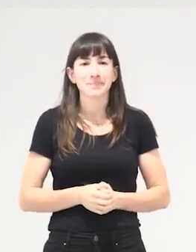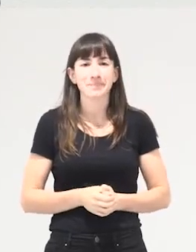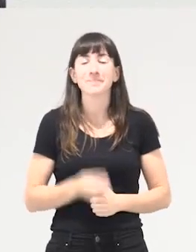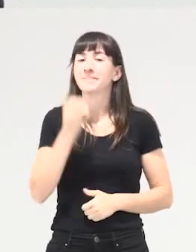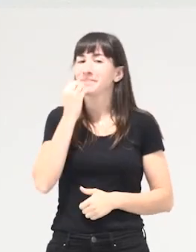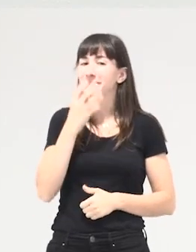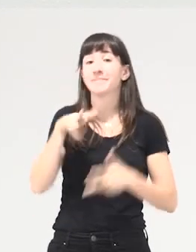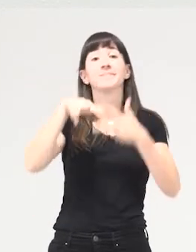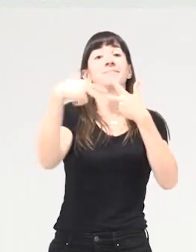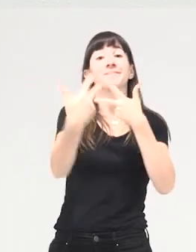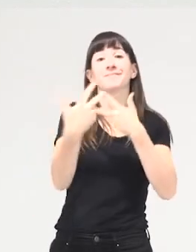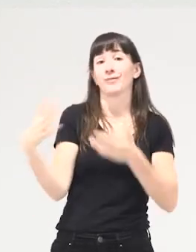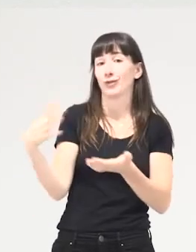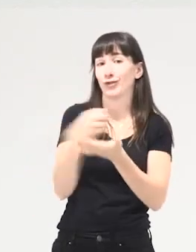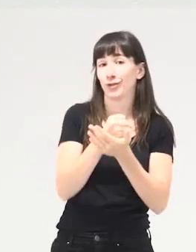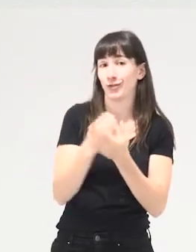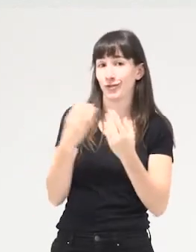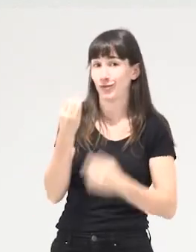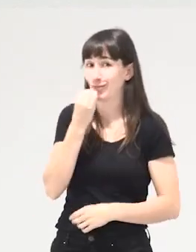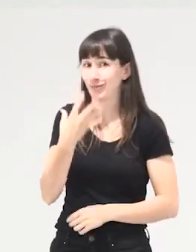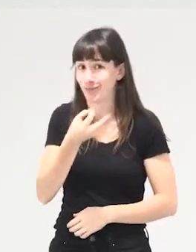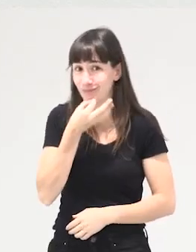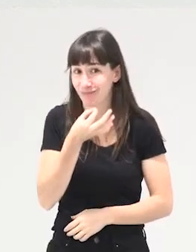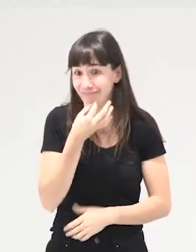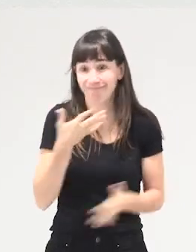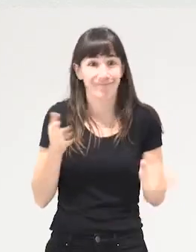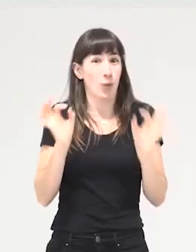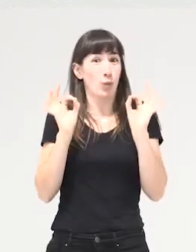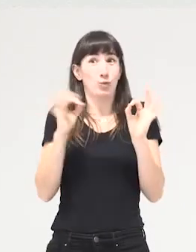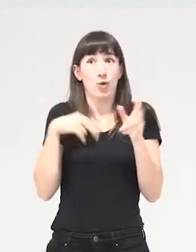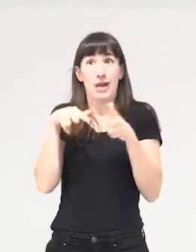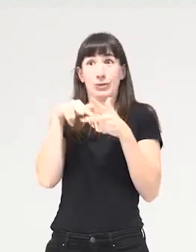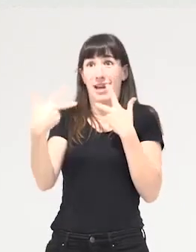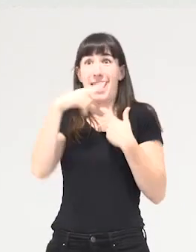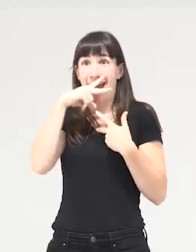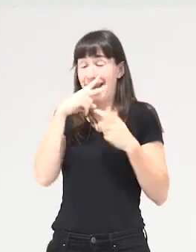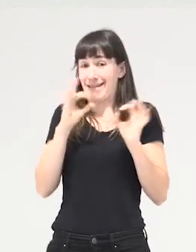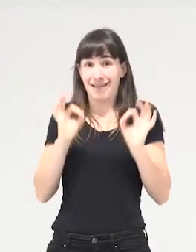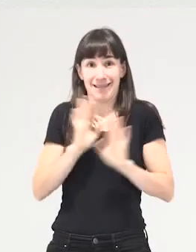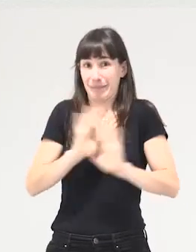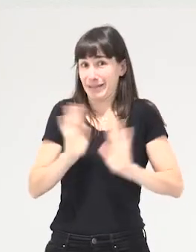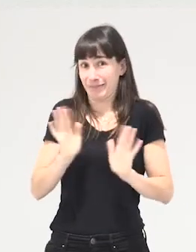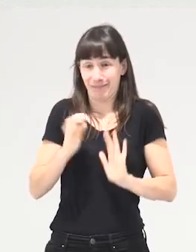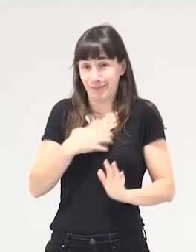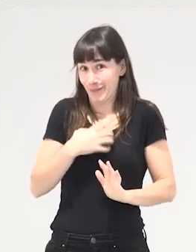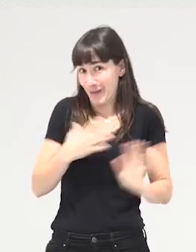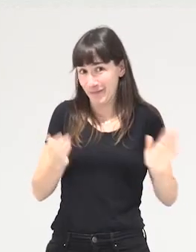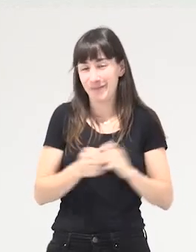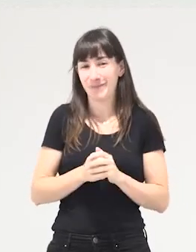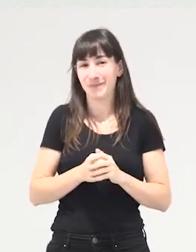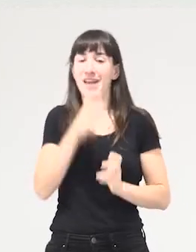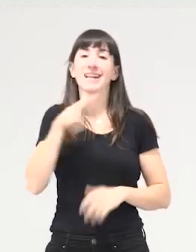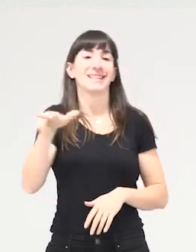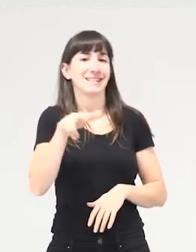Bueno, Arracha el León, Ustio y, ya siento decir, que mi euskera, por el momento, llega hasta aquí. Así que, la verdad es